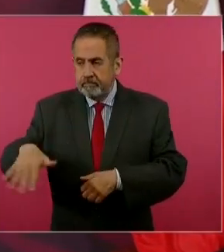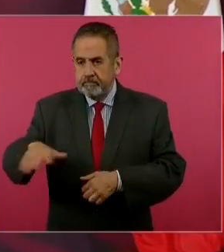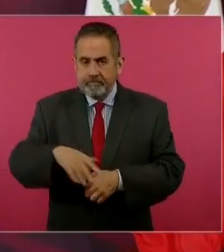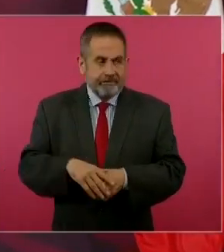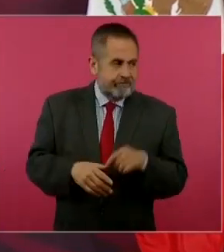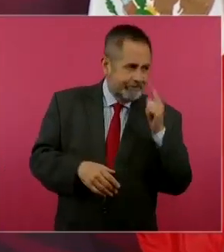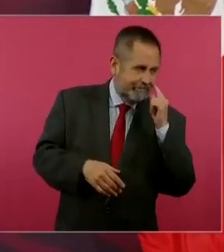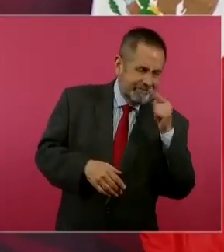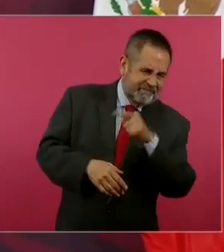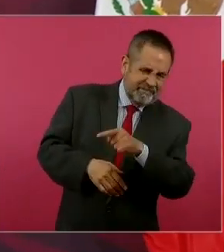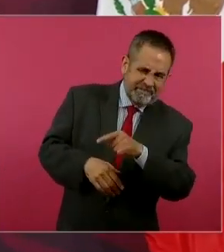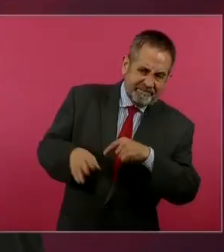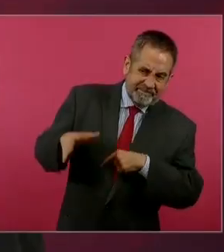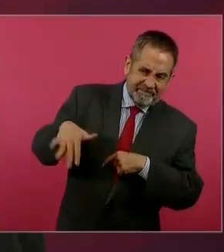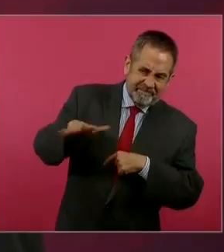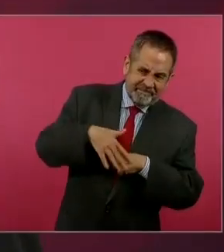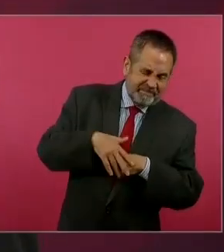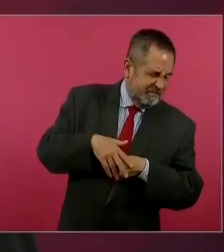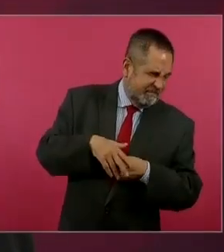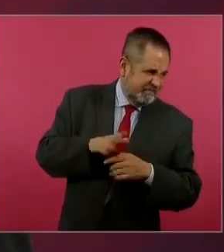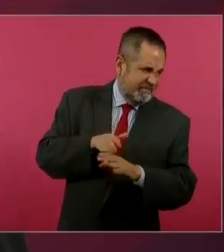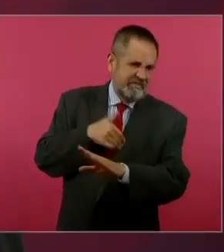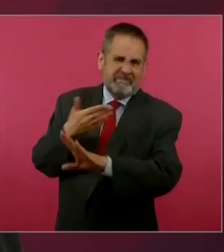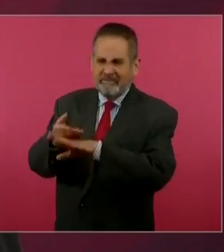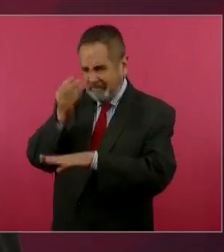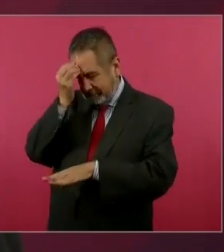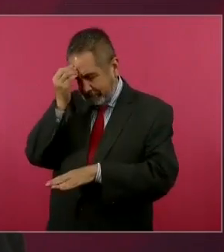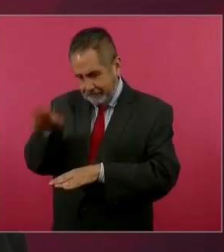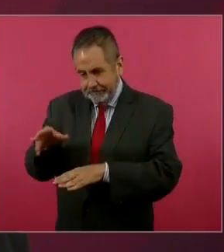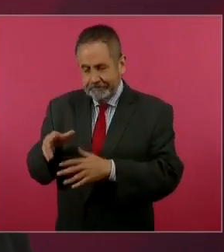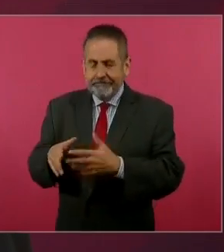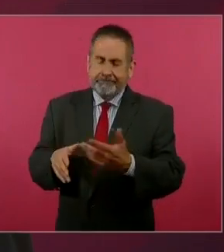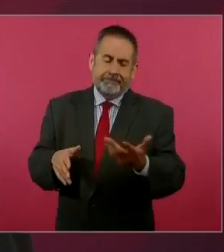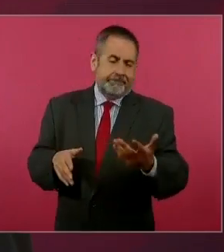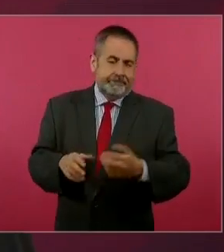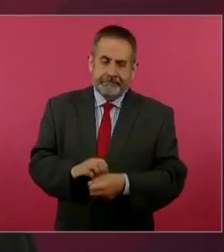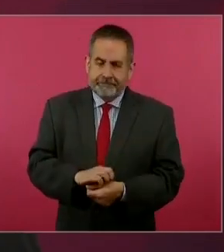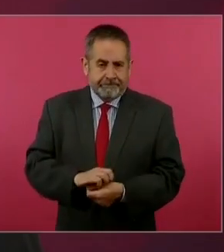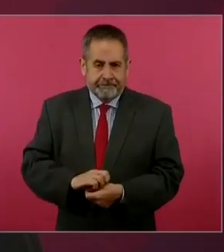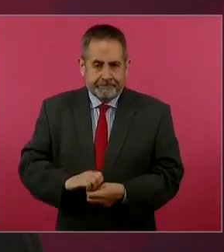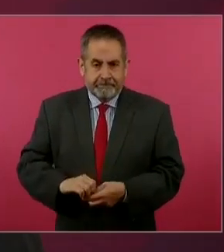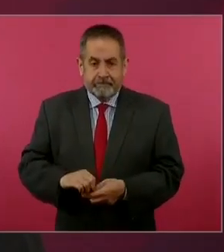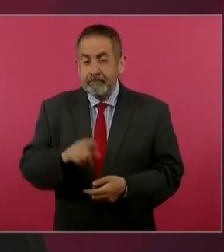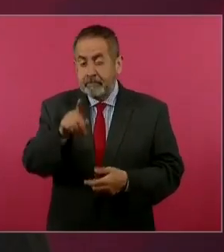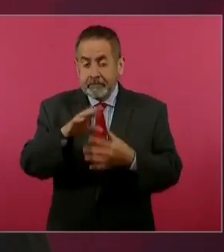Entonces, de acuerdo a la información que se tiene, hablaron